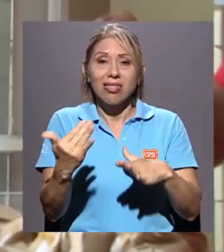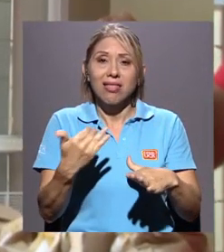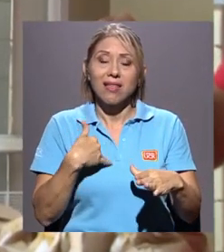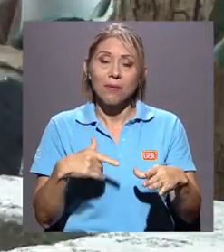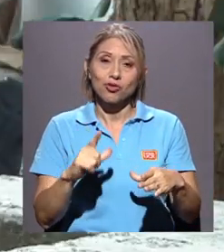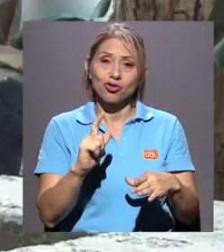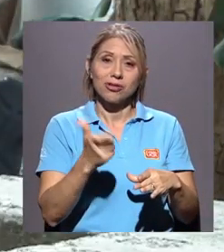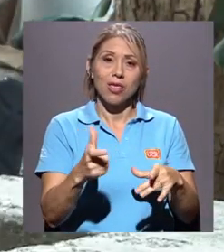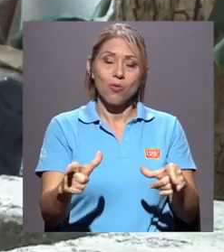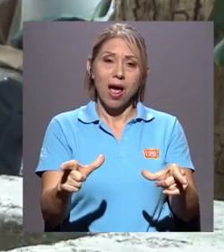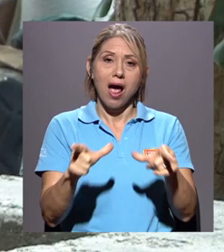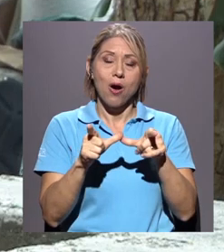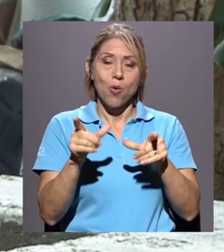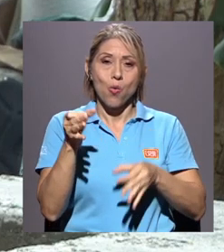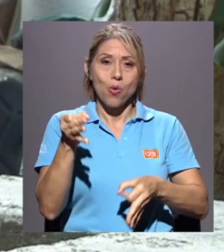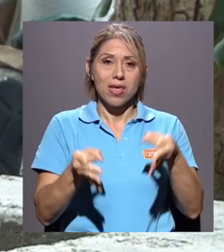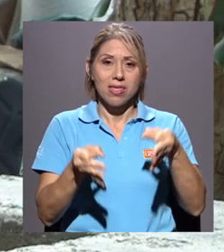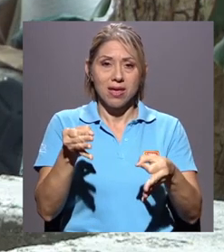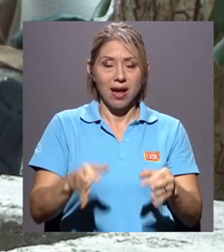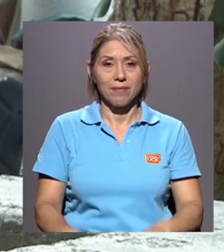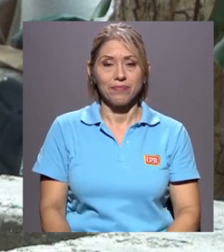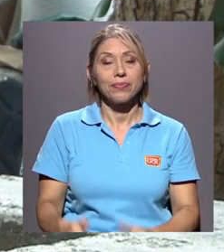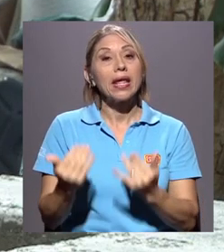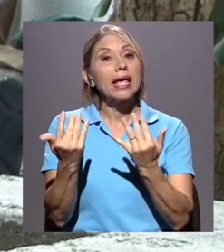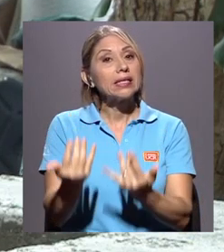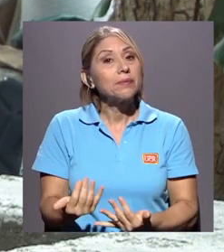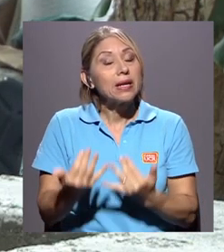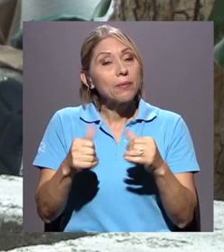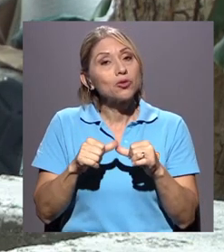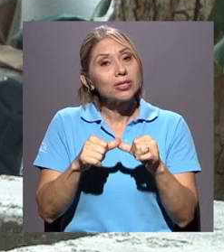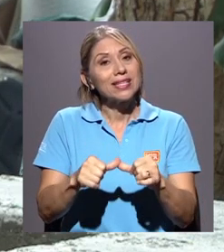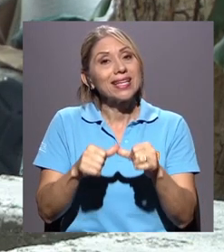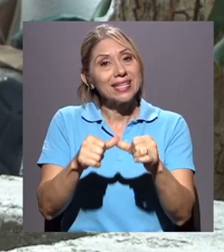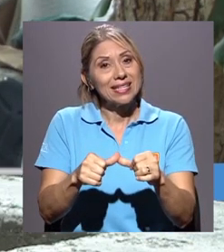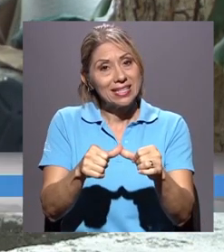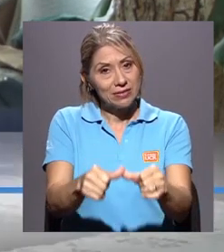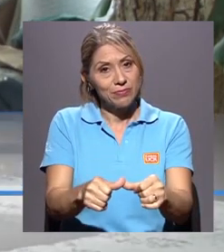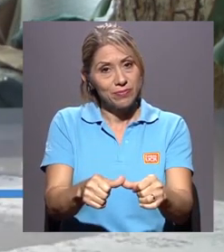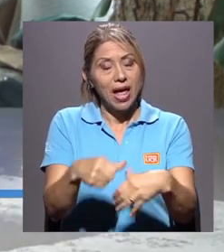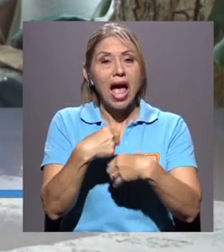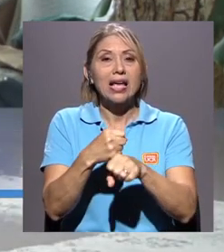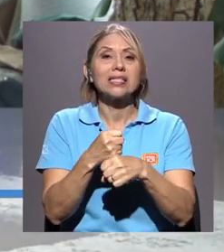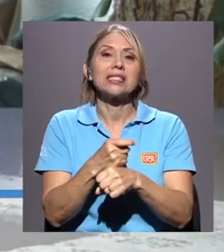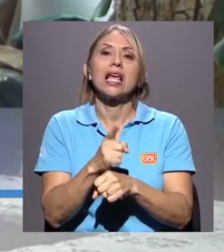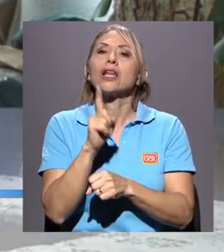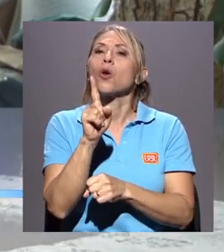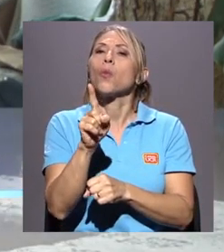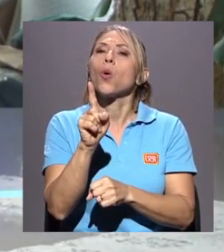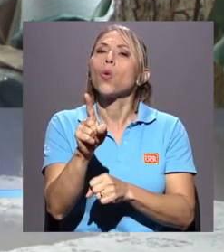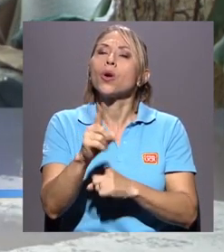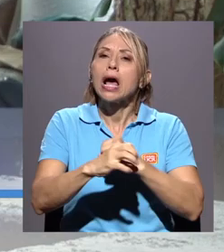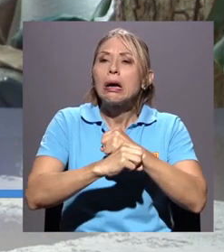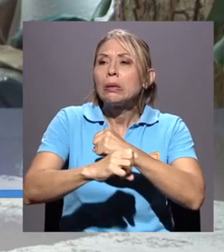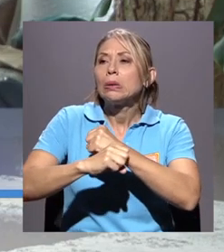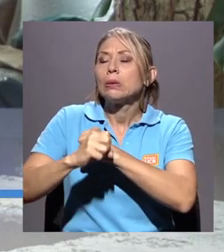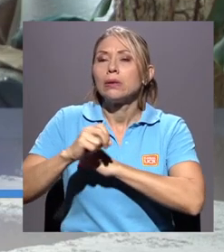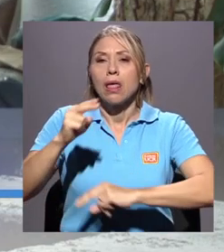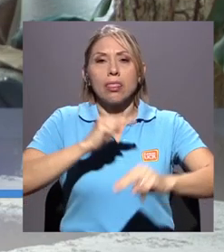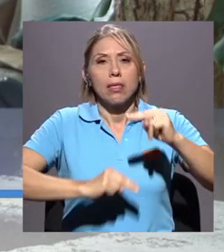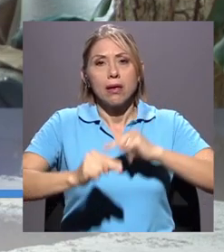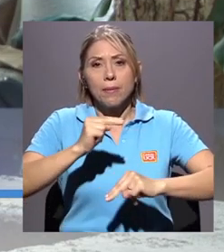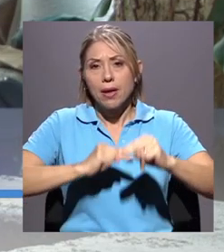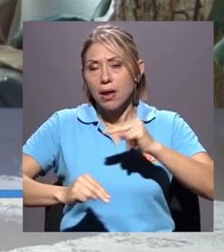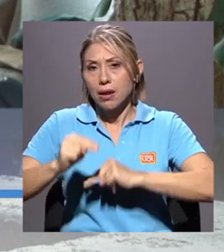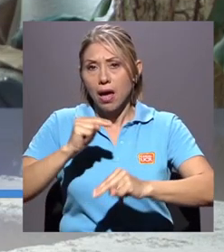Esperamos poder seguir y poder hacer un canal de mercadeo a nivel nacional, en donde